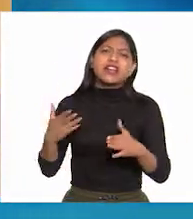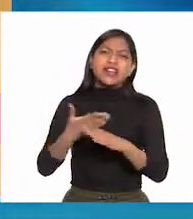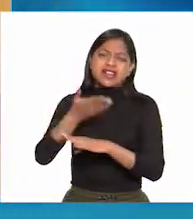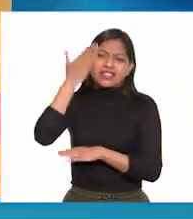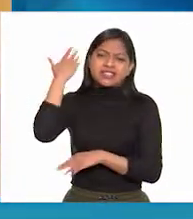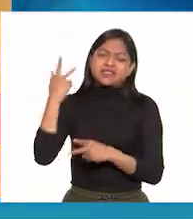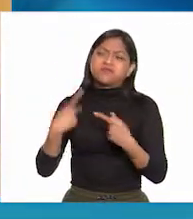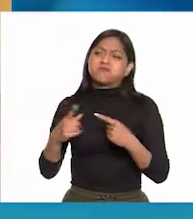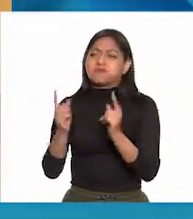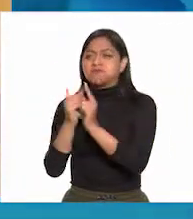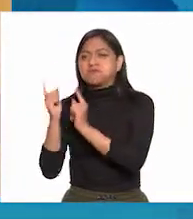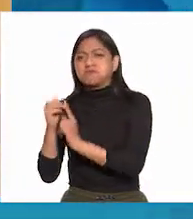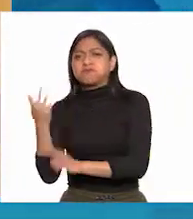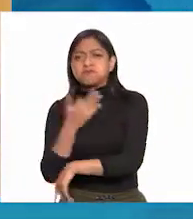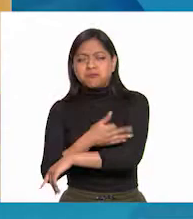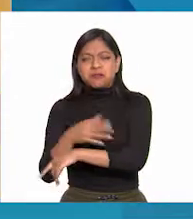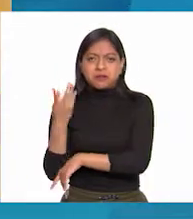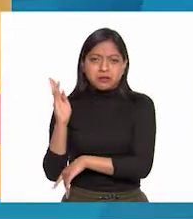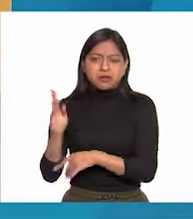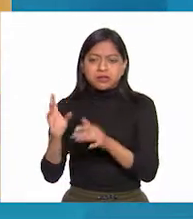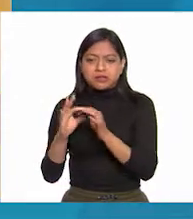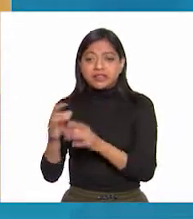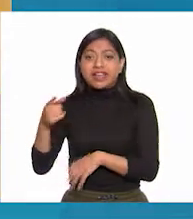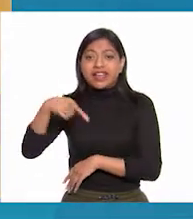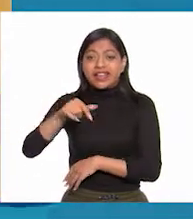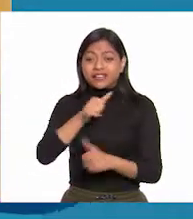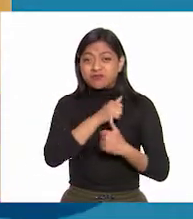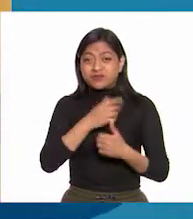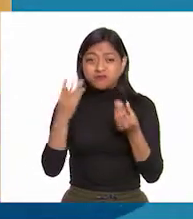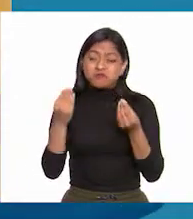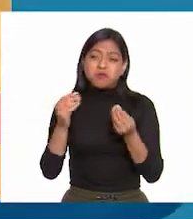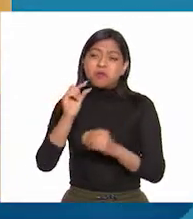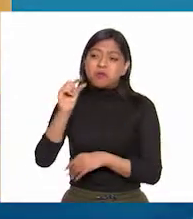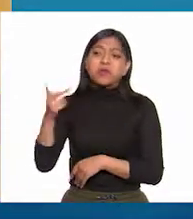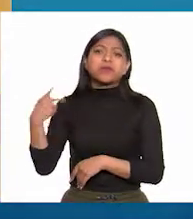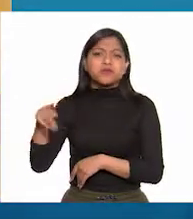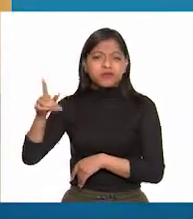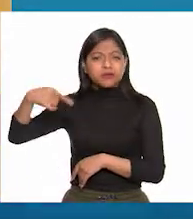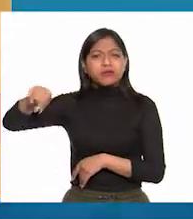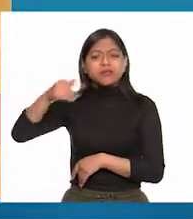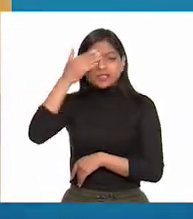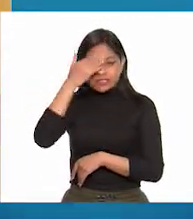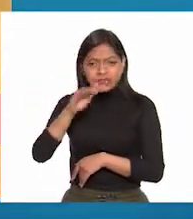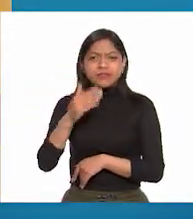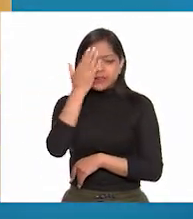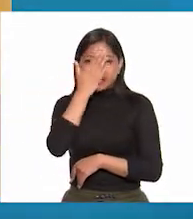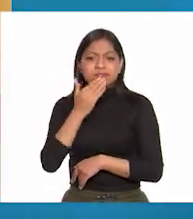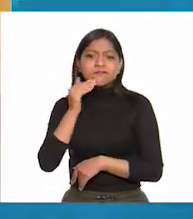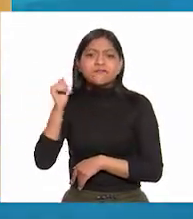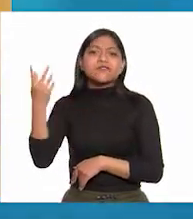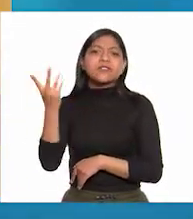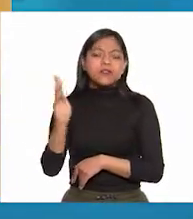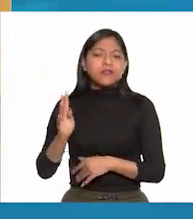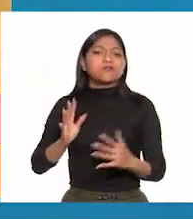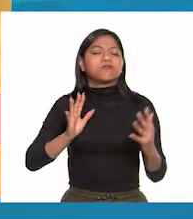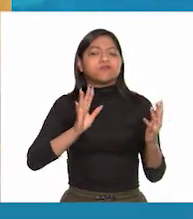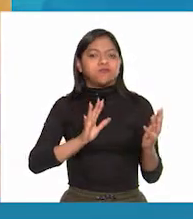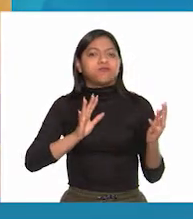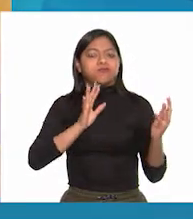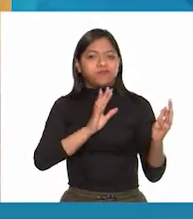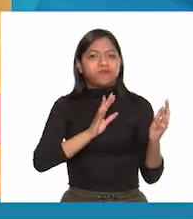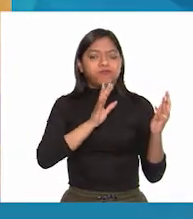caminos, quien al mando de un ejército poco numeroso, pero disciplinado, se movía con gran talento militar.